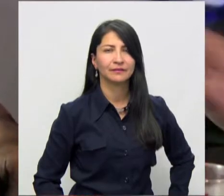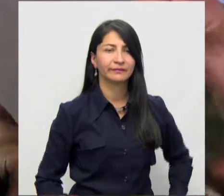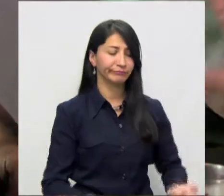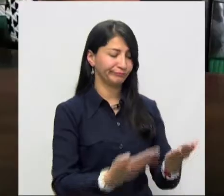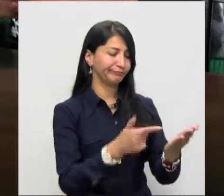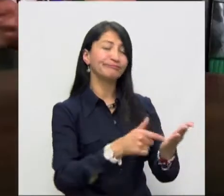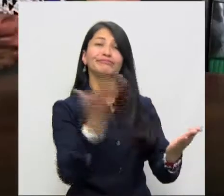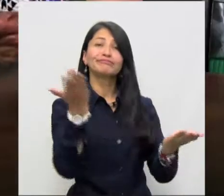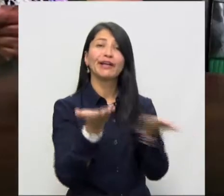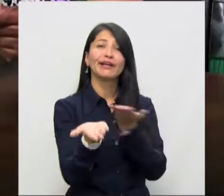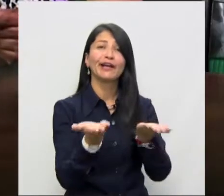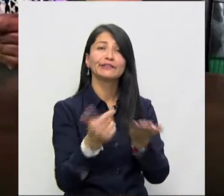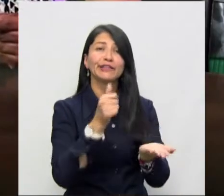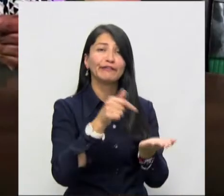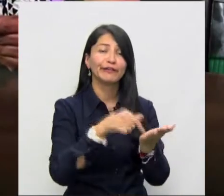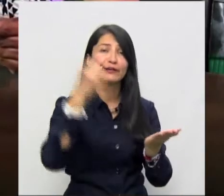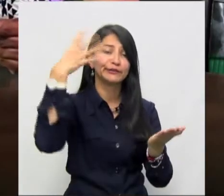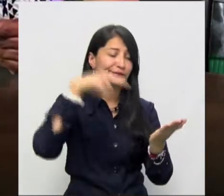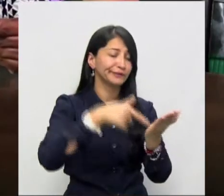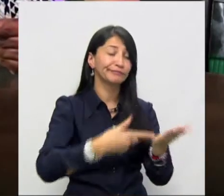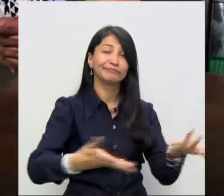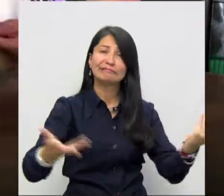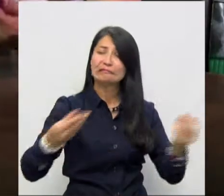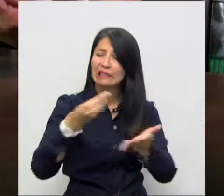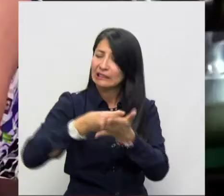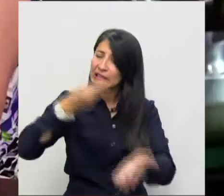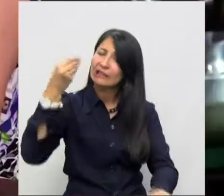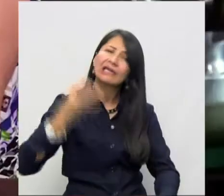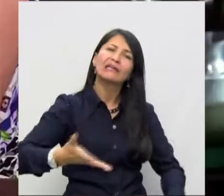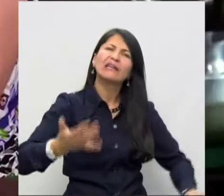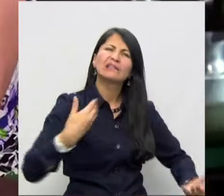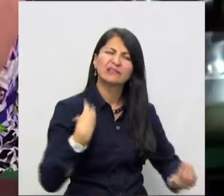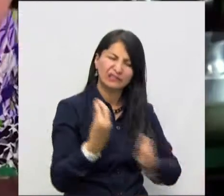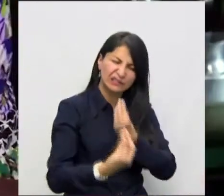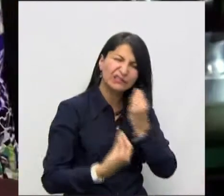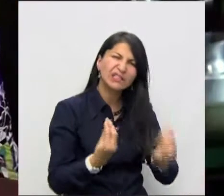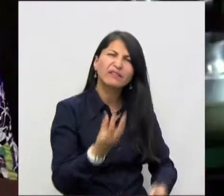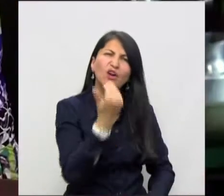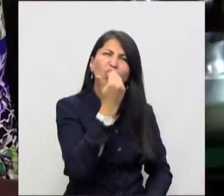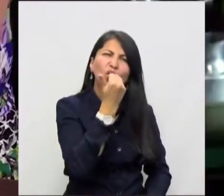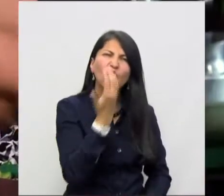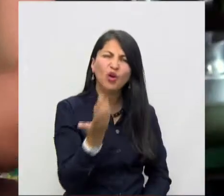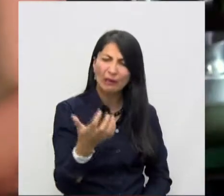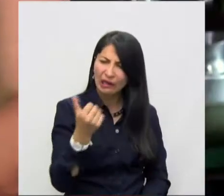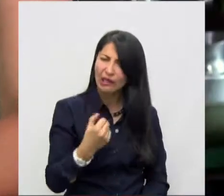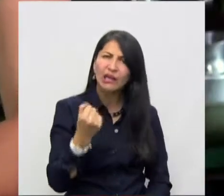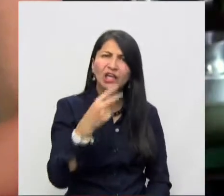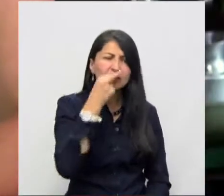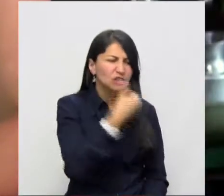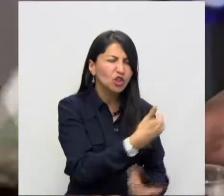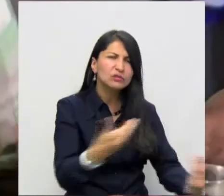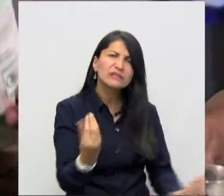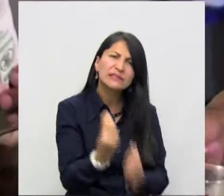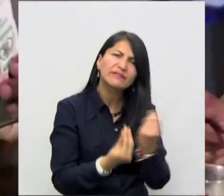Llegó el recibo a la luz. Y otra vez vino carísimo. Y ahora qué vamos a hacer para la comidita del mes, la leche y los pelados.